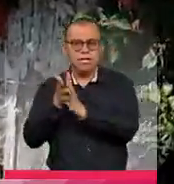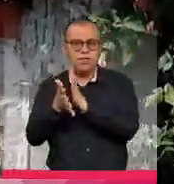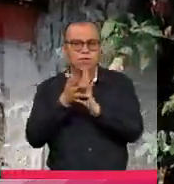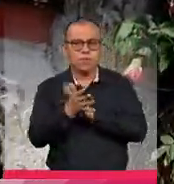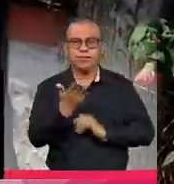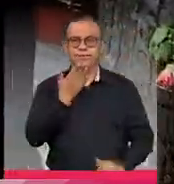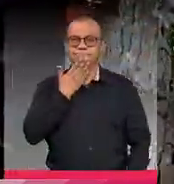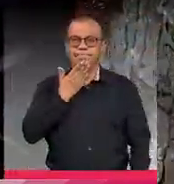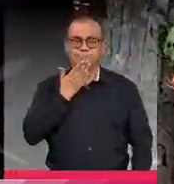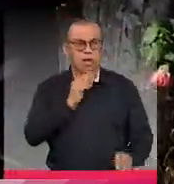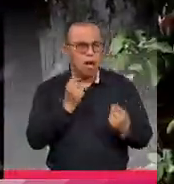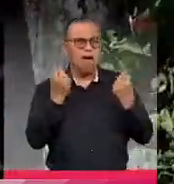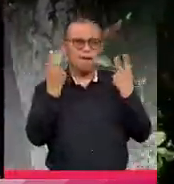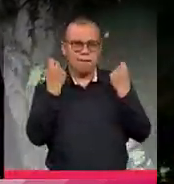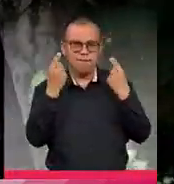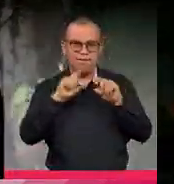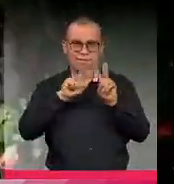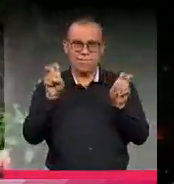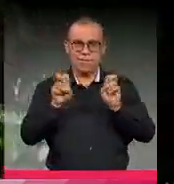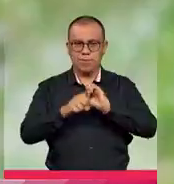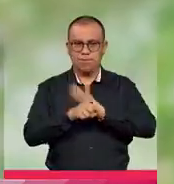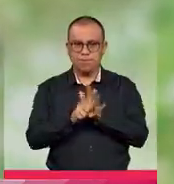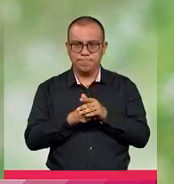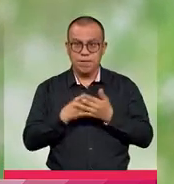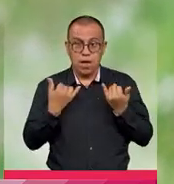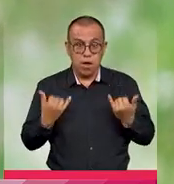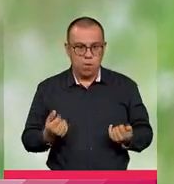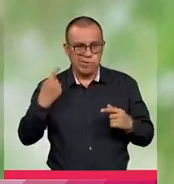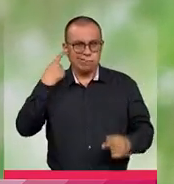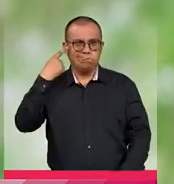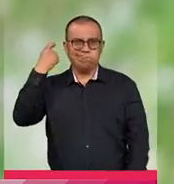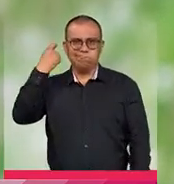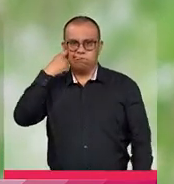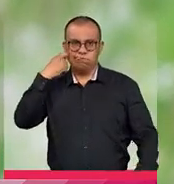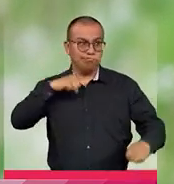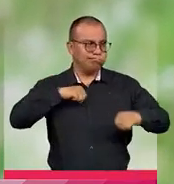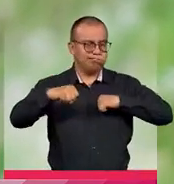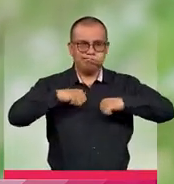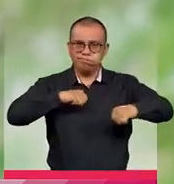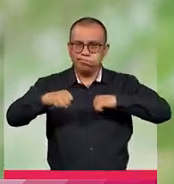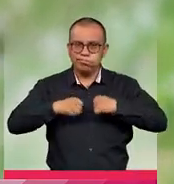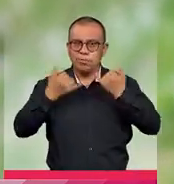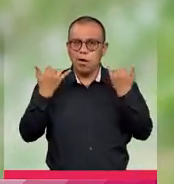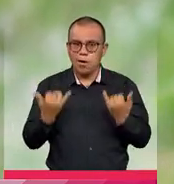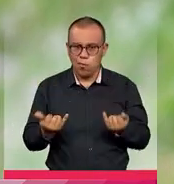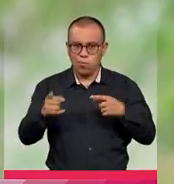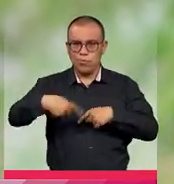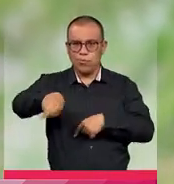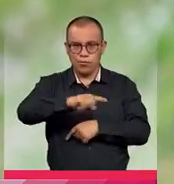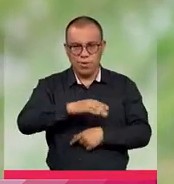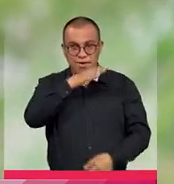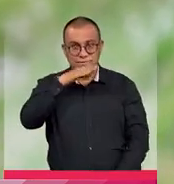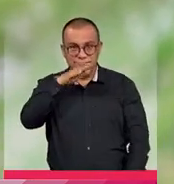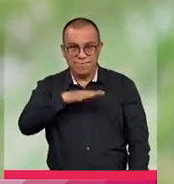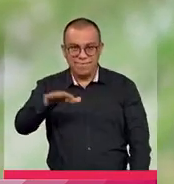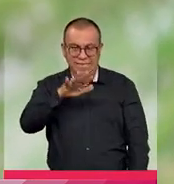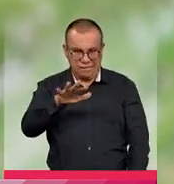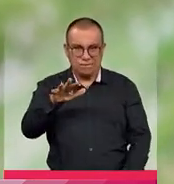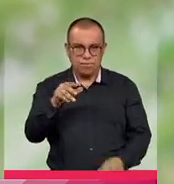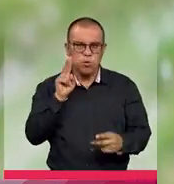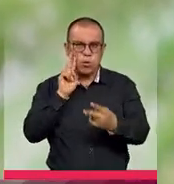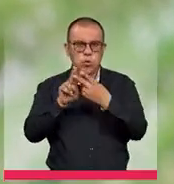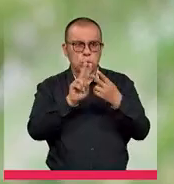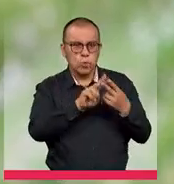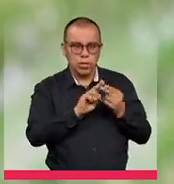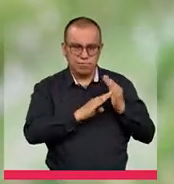suficiente sobre la pandemia. En el marco de este gran reto y desafío que es mantener a los ciudadanos campesinos al margen del